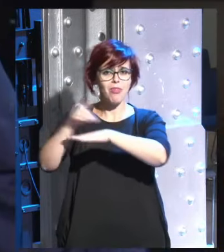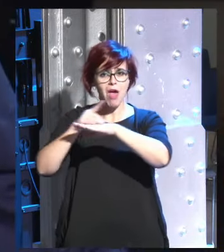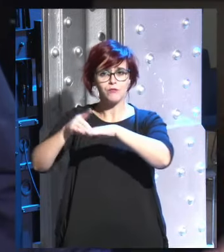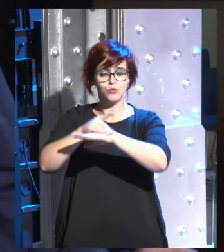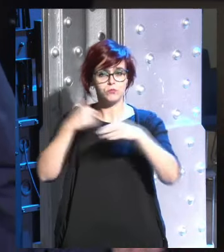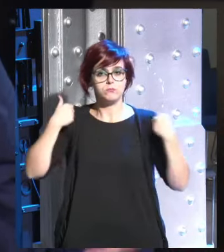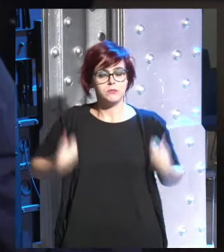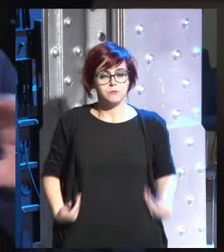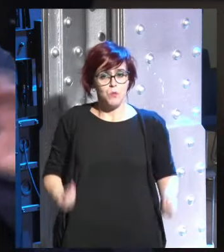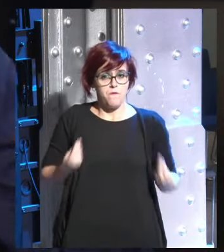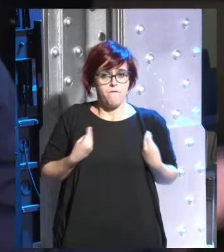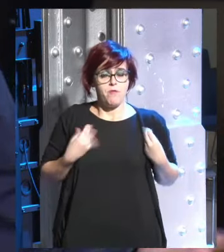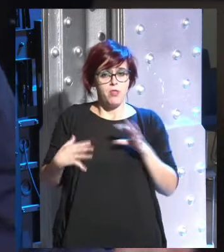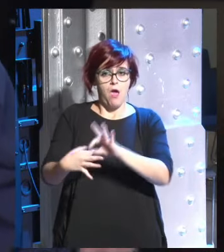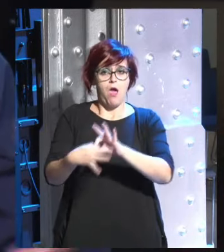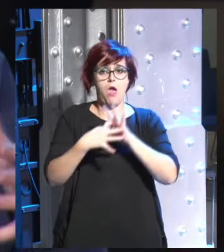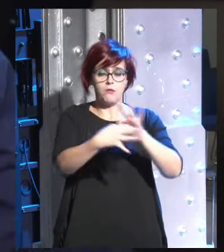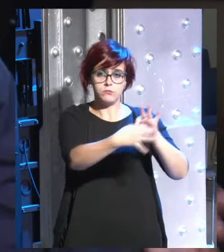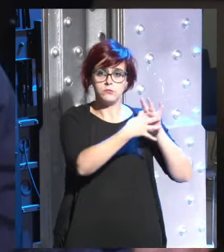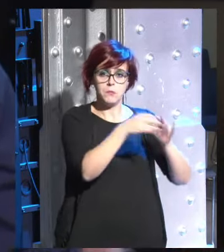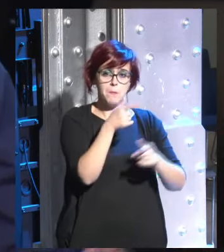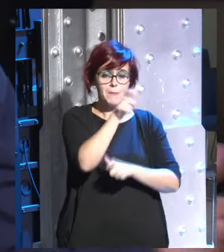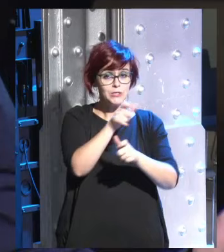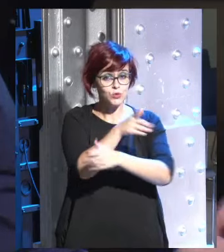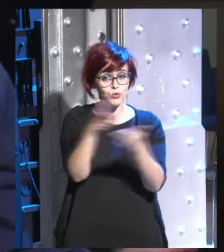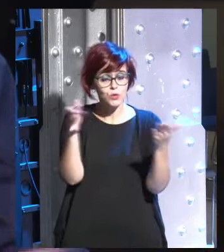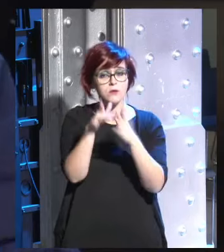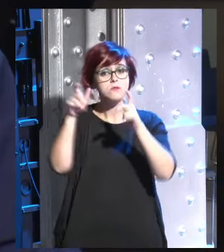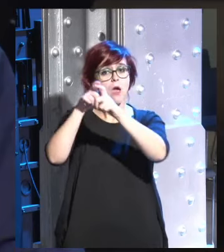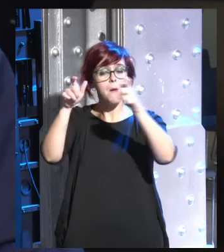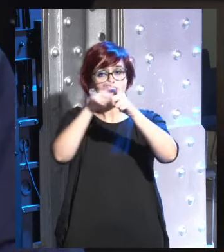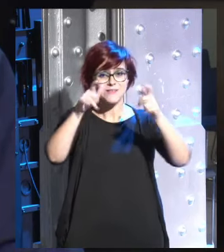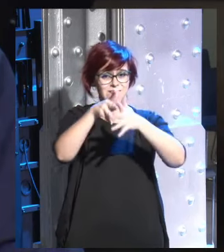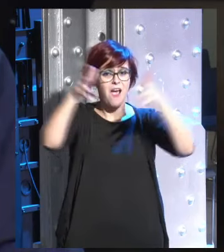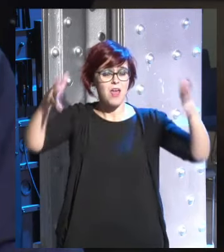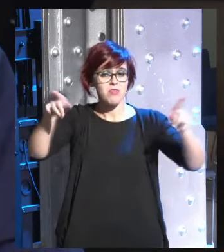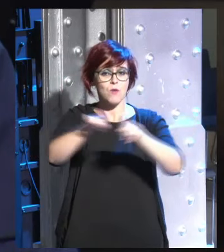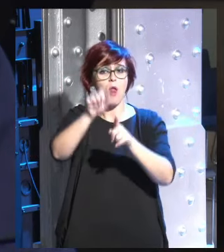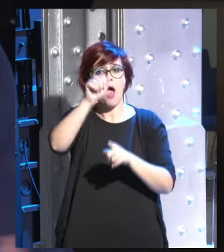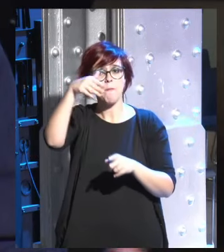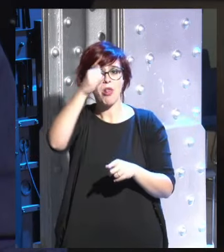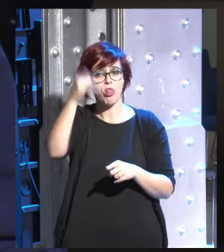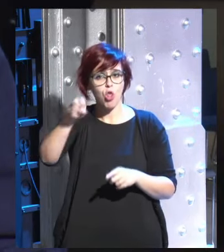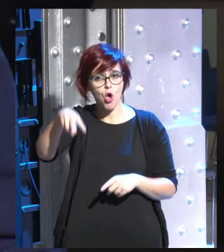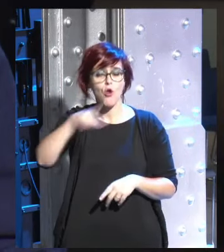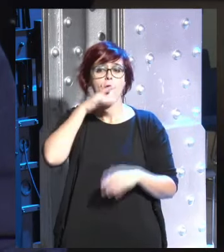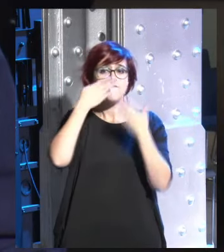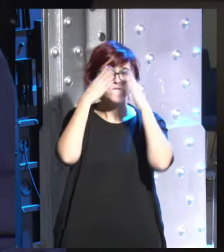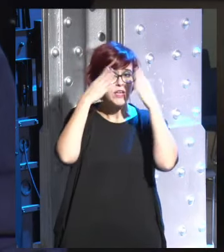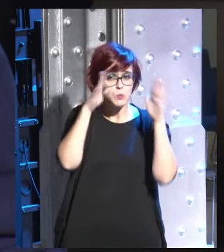sobre nosotros mismos con el resto de la gente y con empresas tan grandes como Amazon o como Facebook